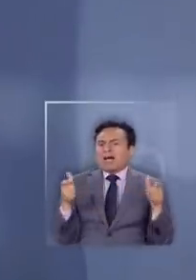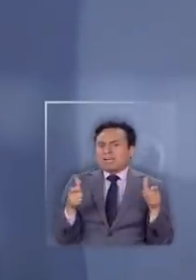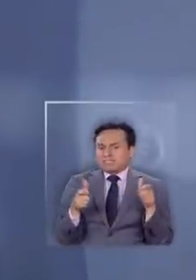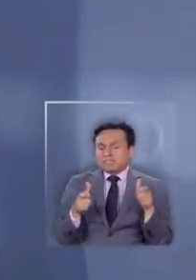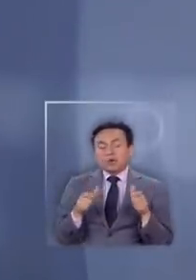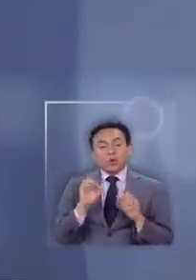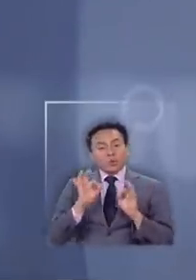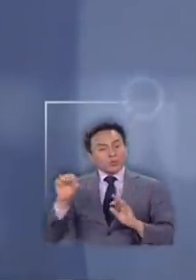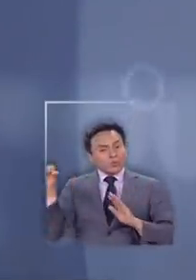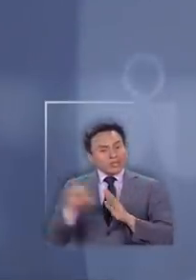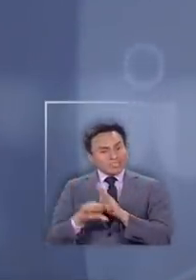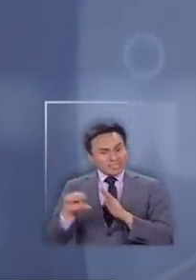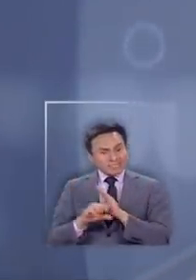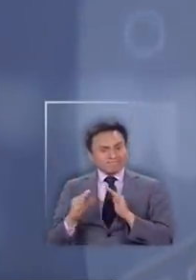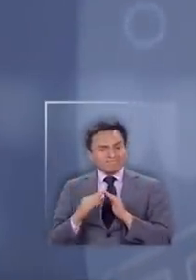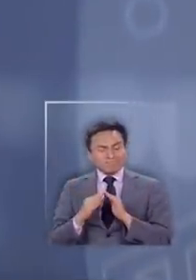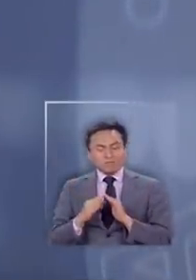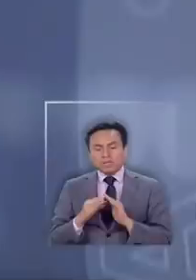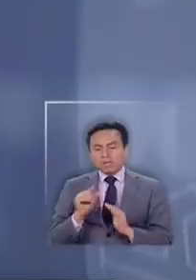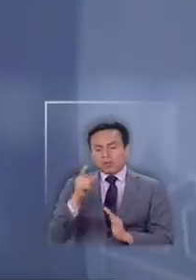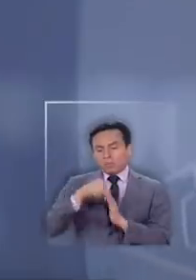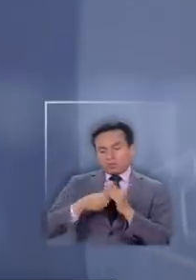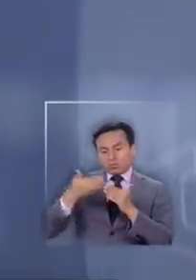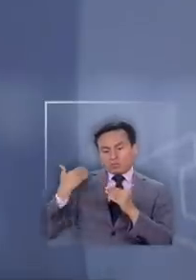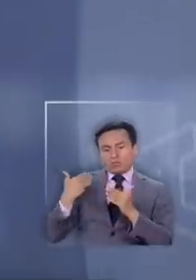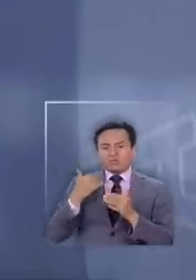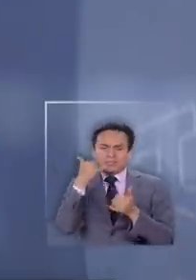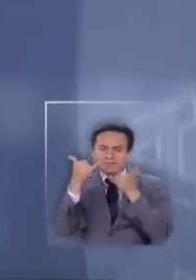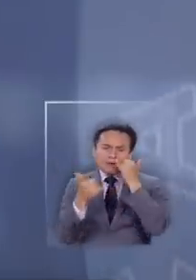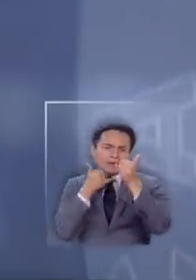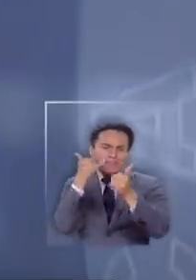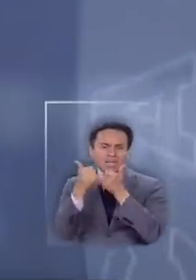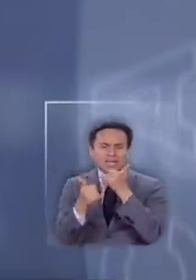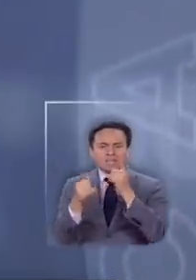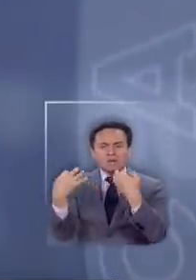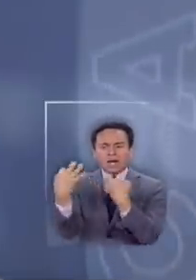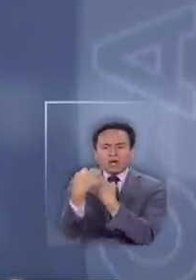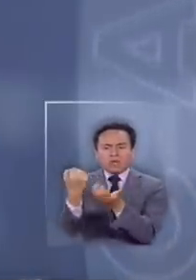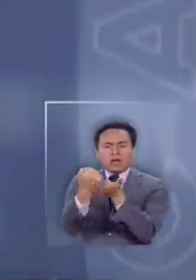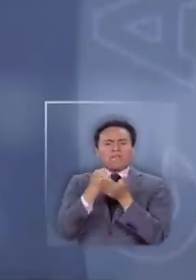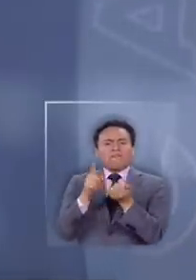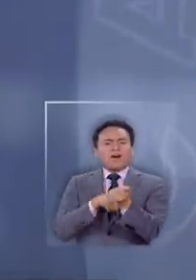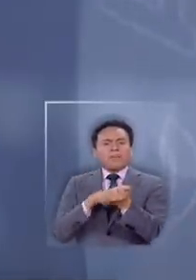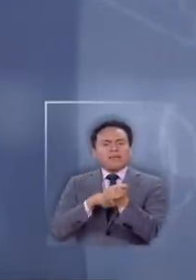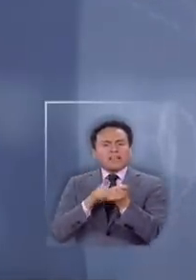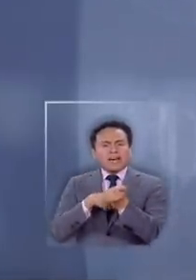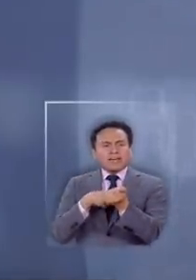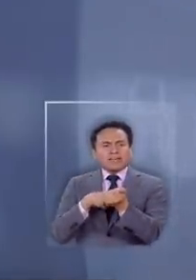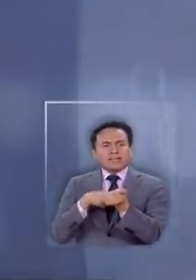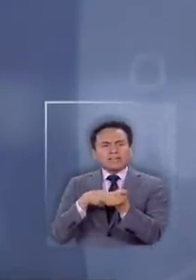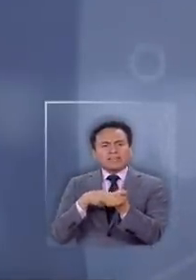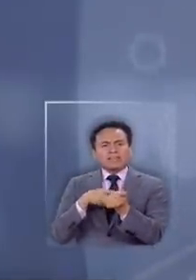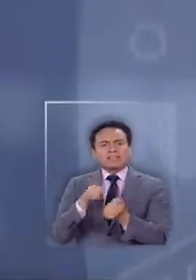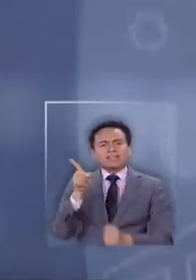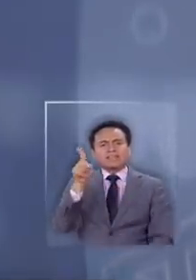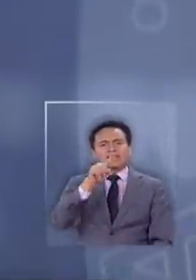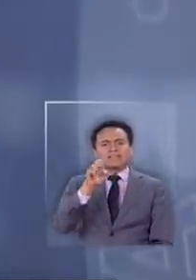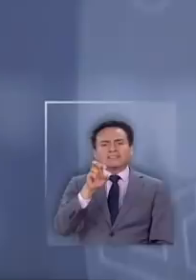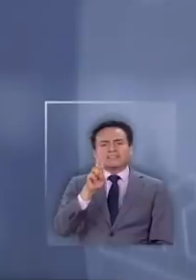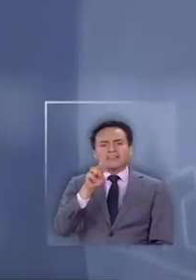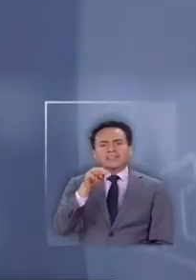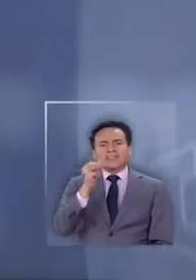cuarentena. En el último mes, las llamadas al Fono de Orientación Familiar del CERNAM